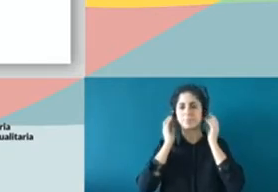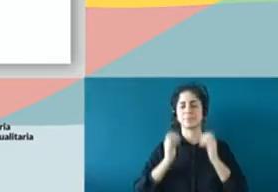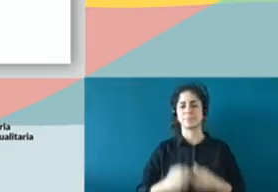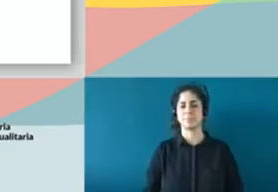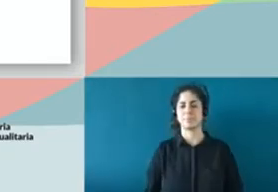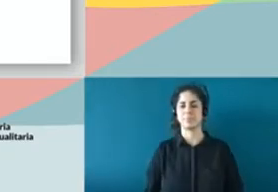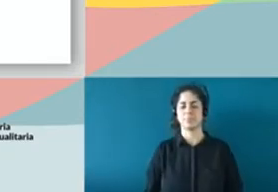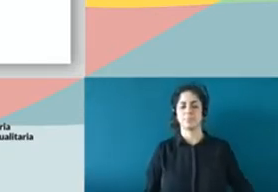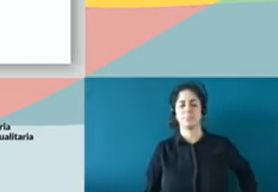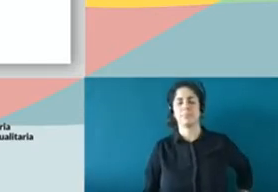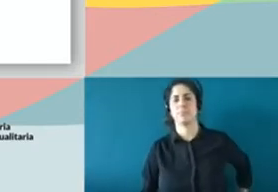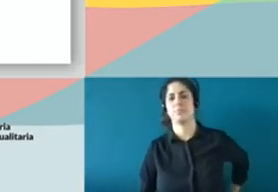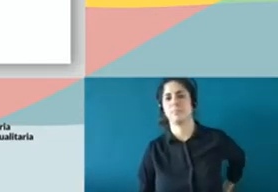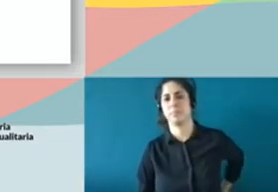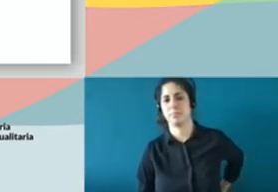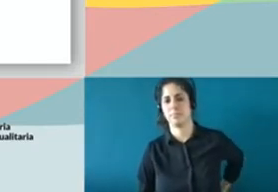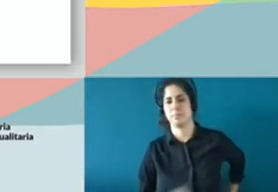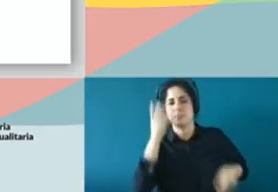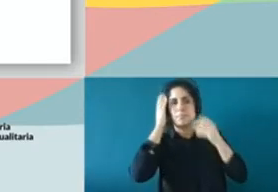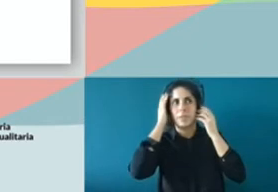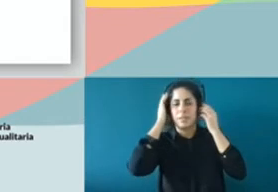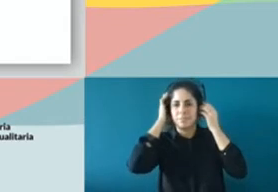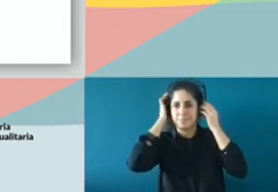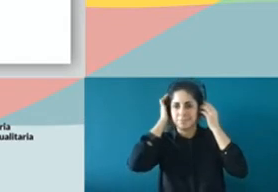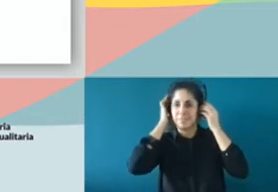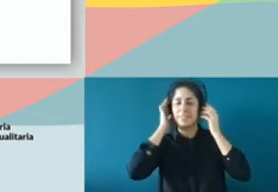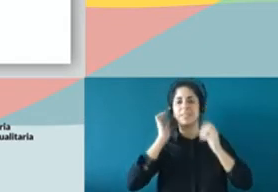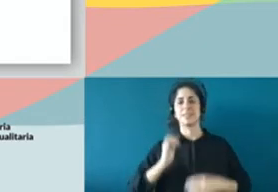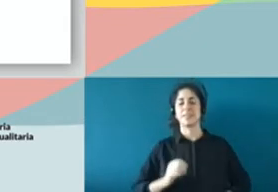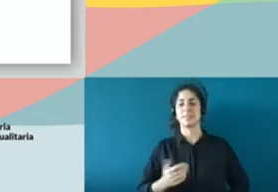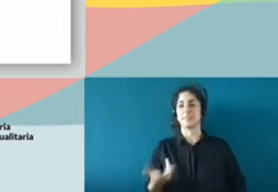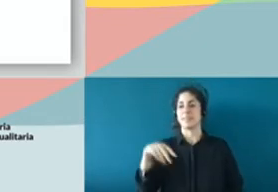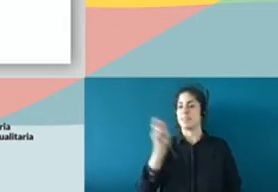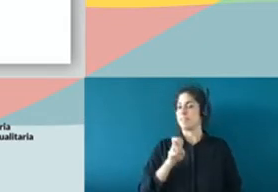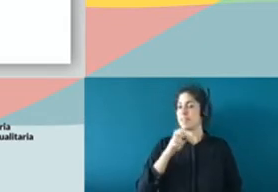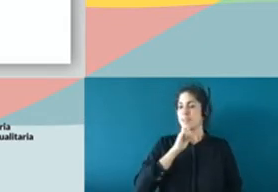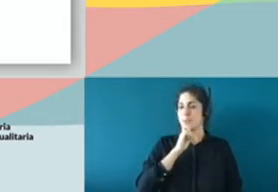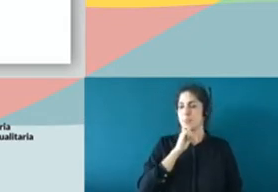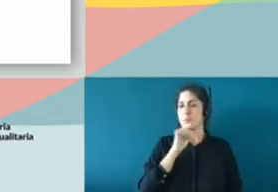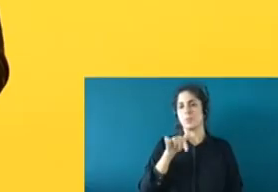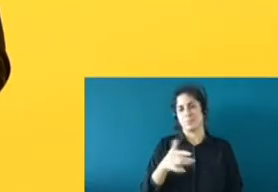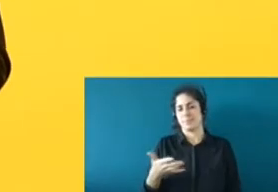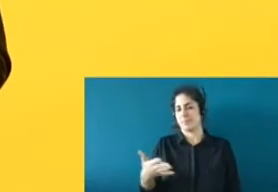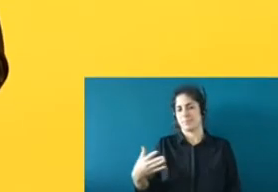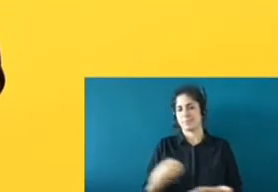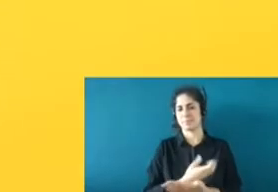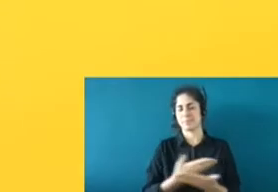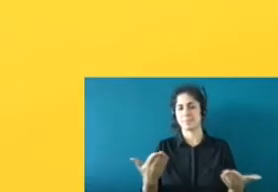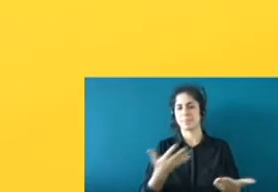Bueno, ¿cómo vienen? Esto también es un tema que, bueno, que todos conocemos, ¿no?